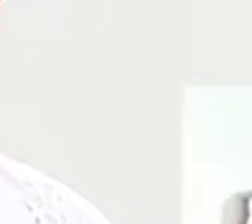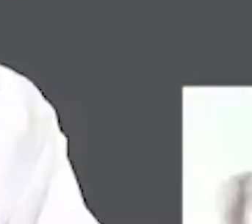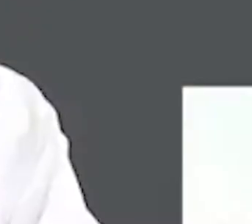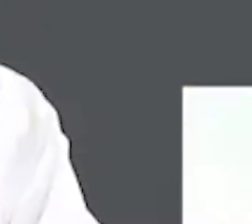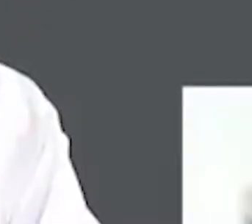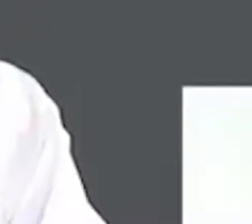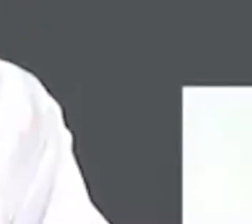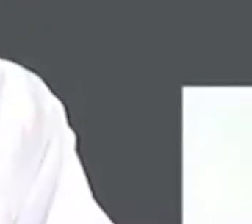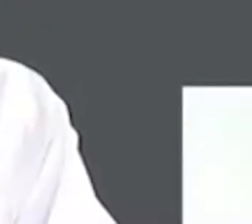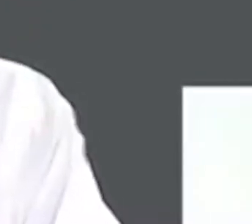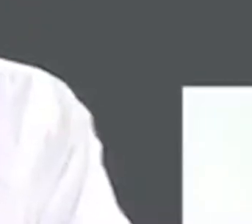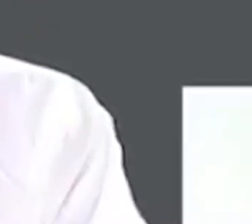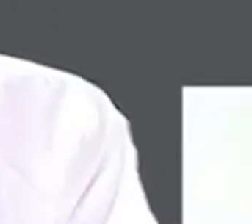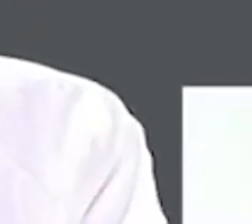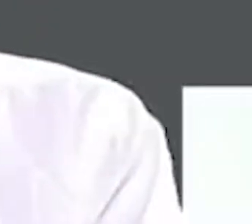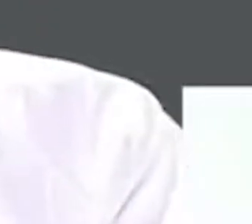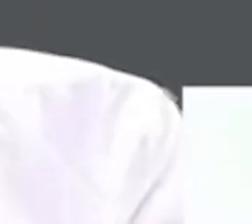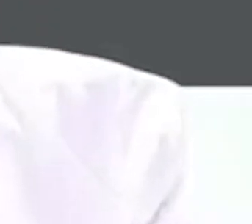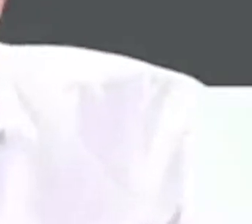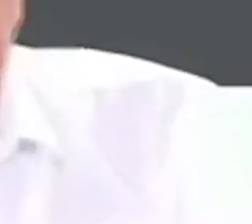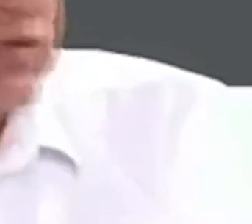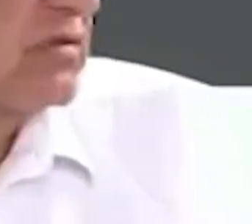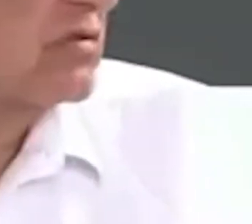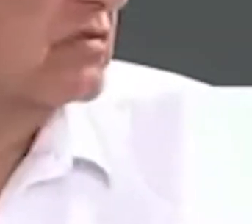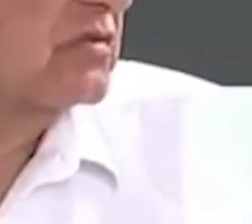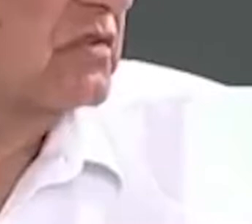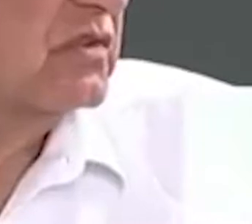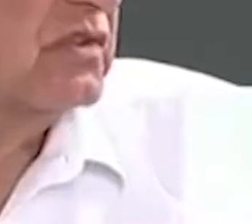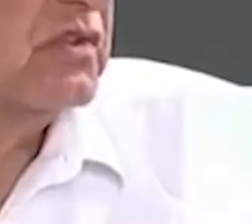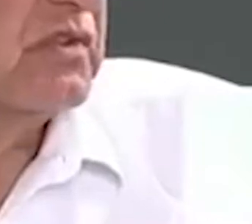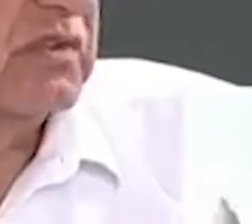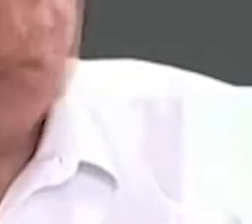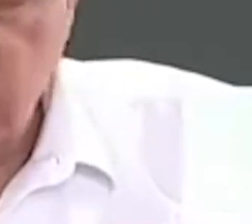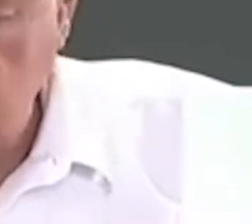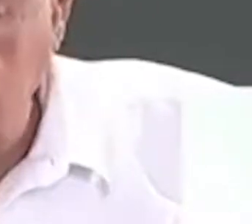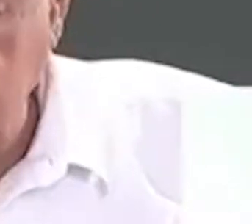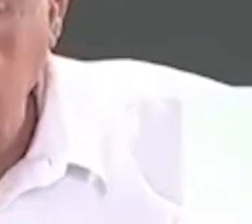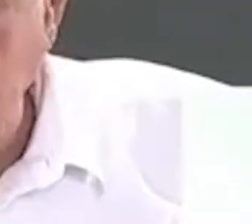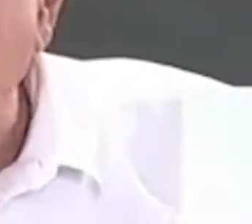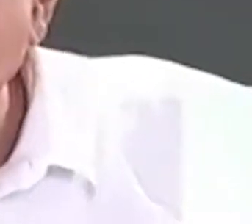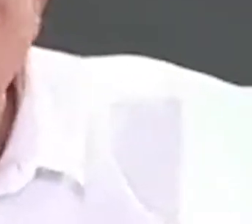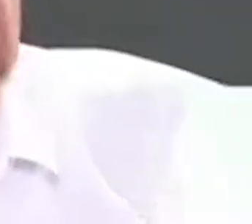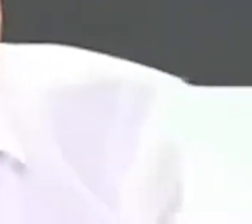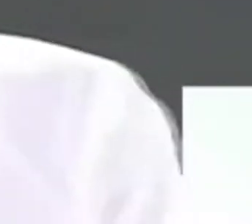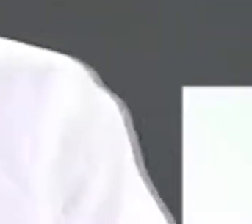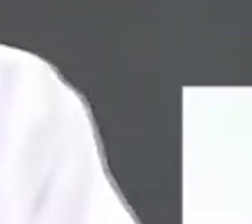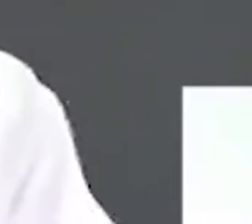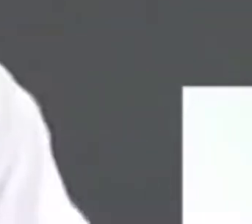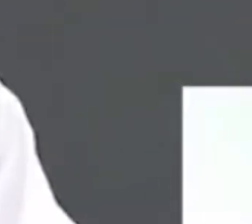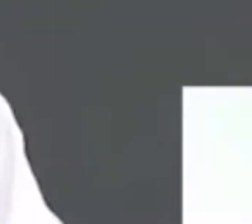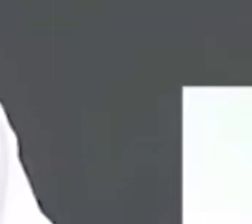pleitos. Y esto ayuda mucho, sale ganando